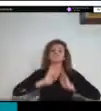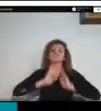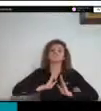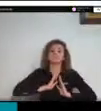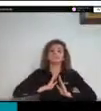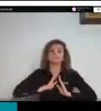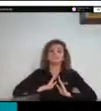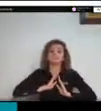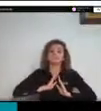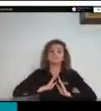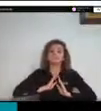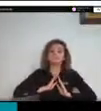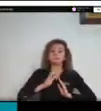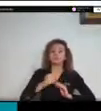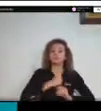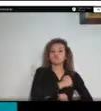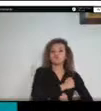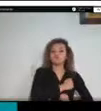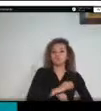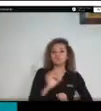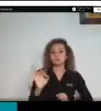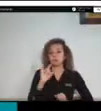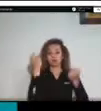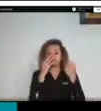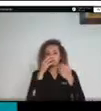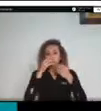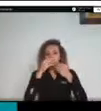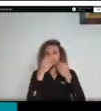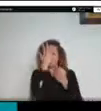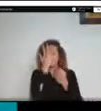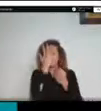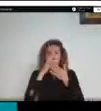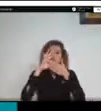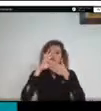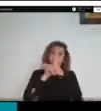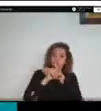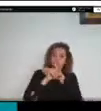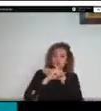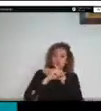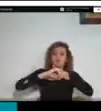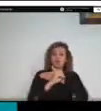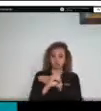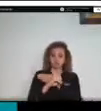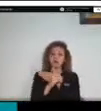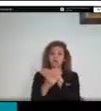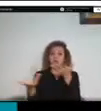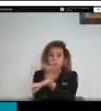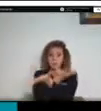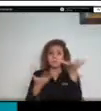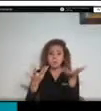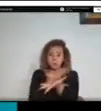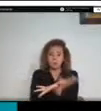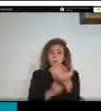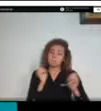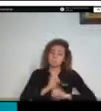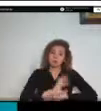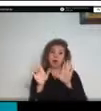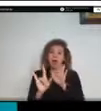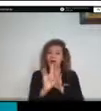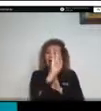o en redes sociales a nuestras páginas en Twitter en Instagram en Facebook y cualquier denuncia